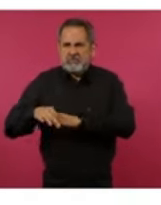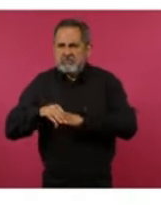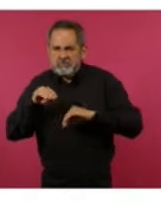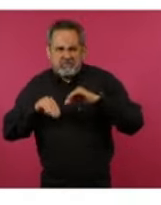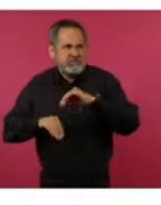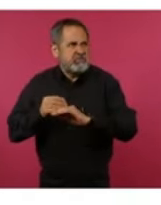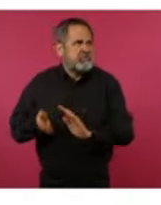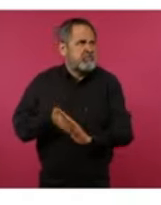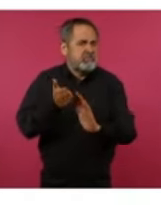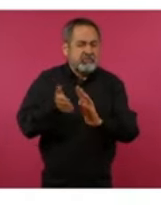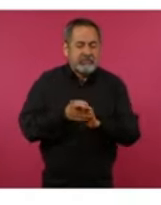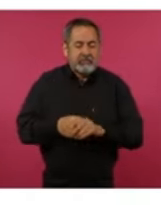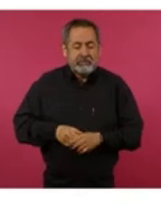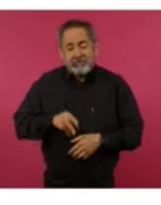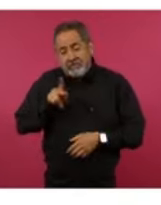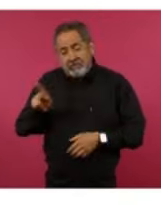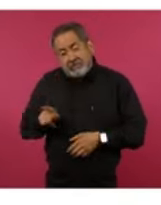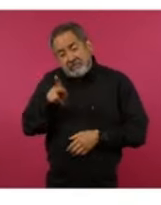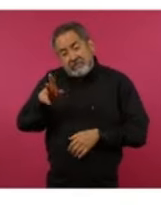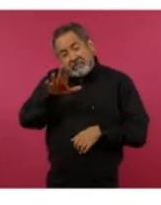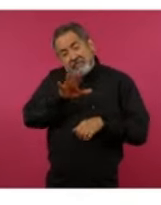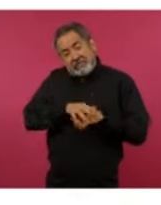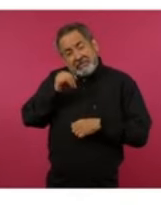hasta en los pueblos más apartados.